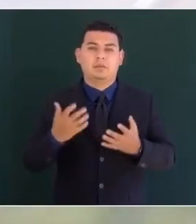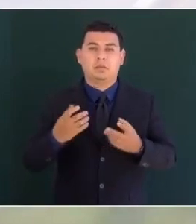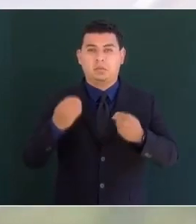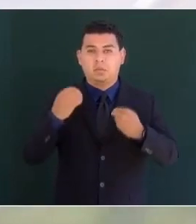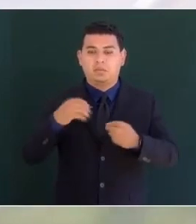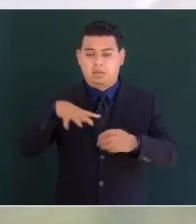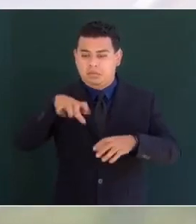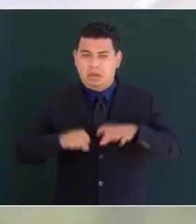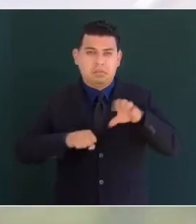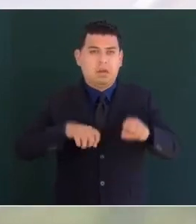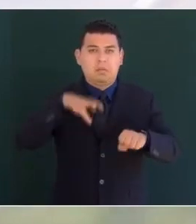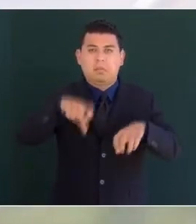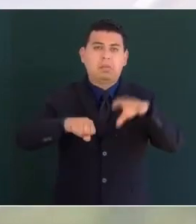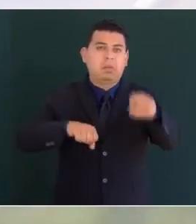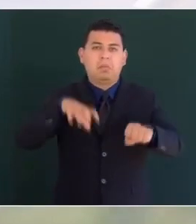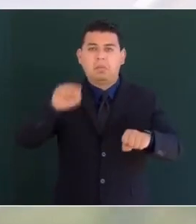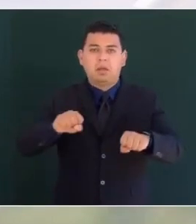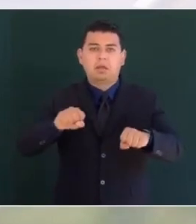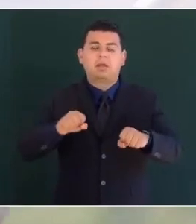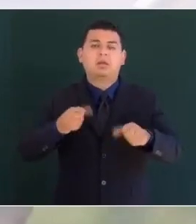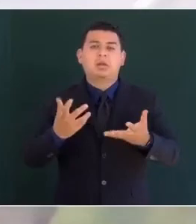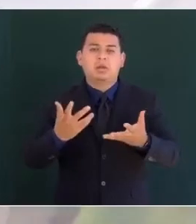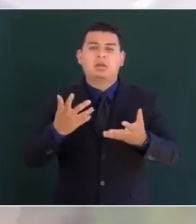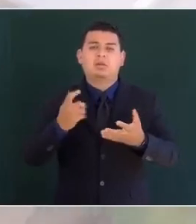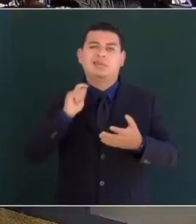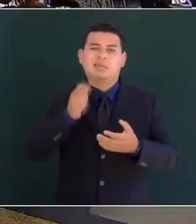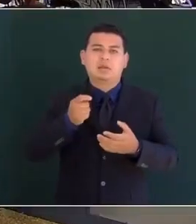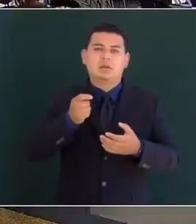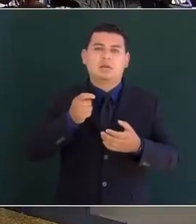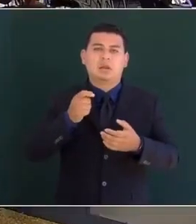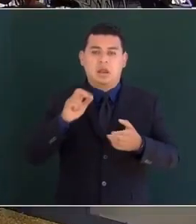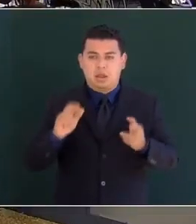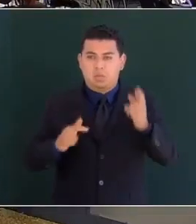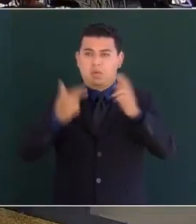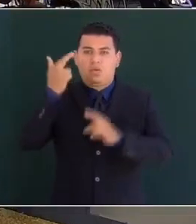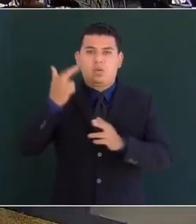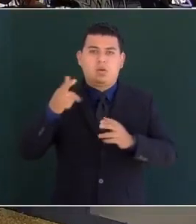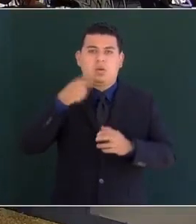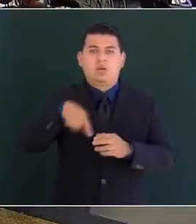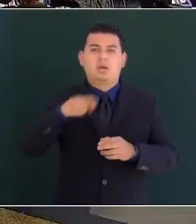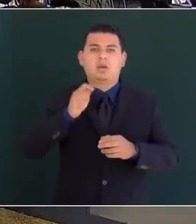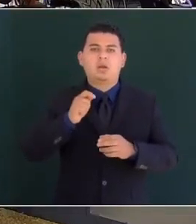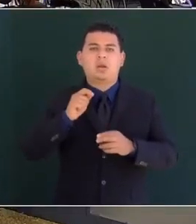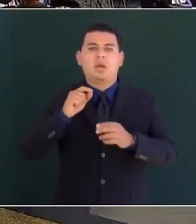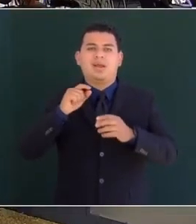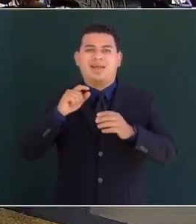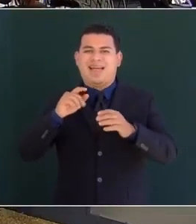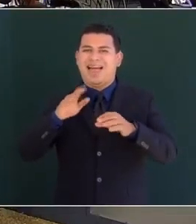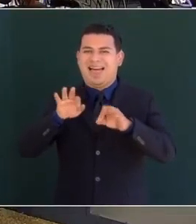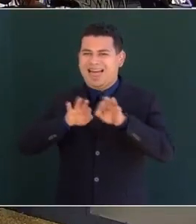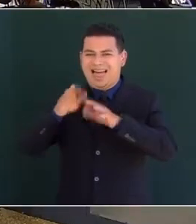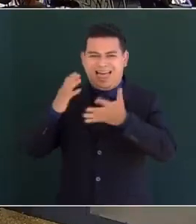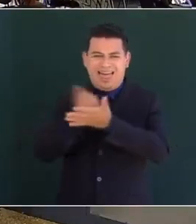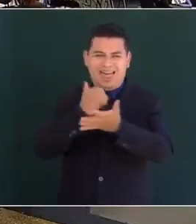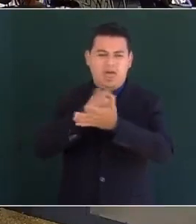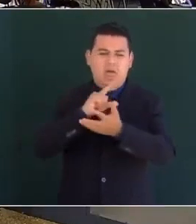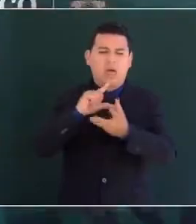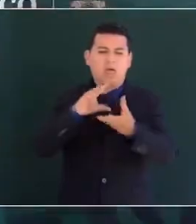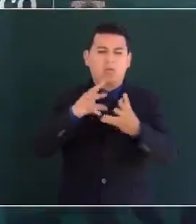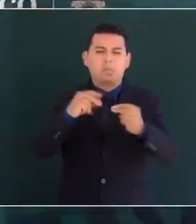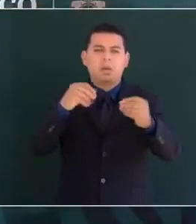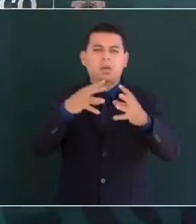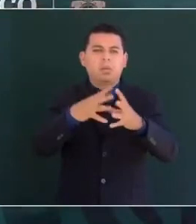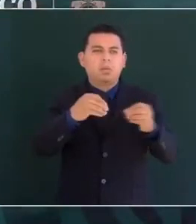conquistas logradas con el movimiento surgido de la revolución se fueron perdiendo el